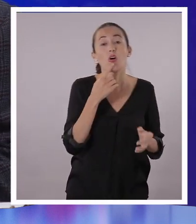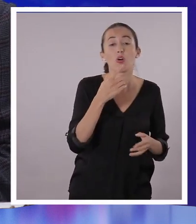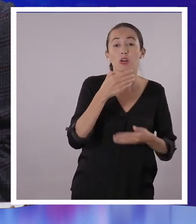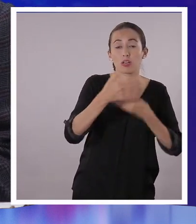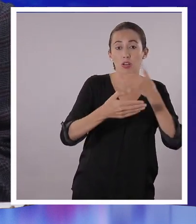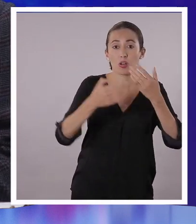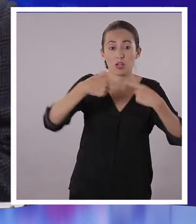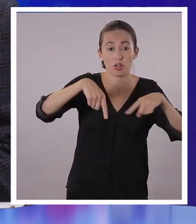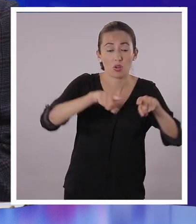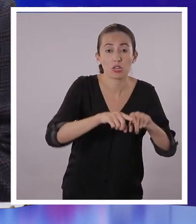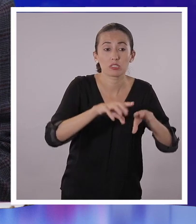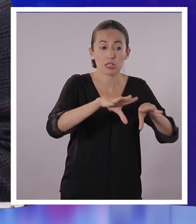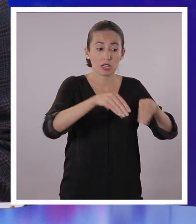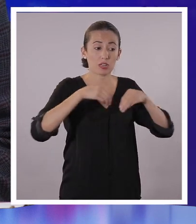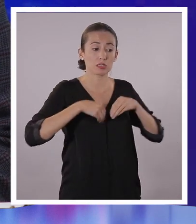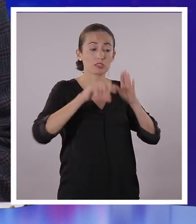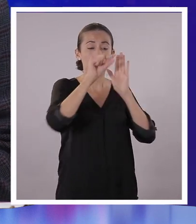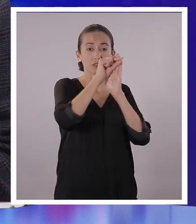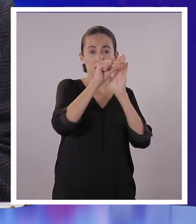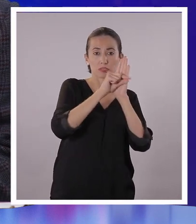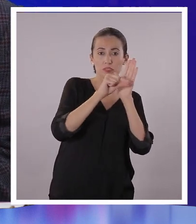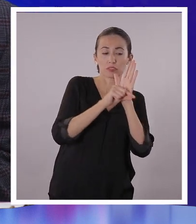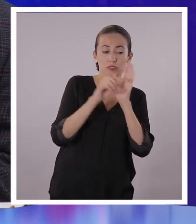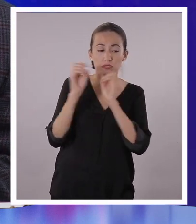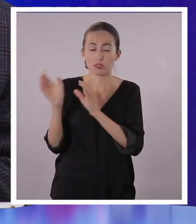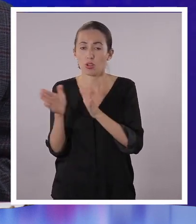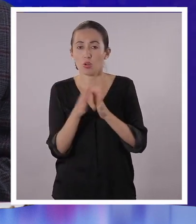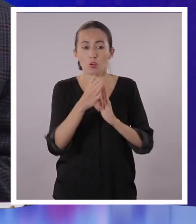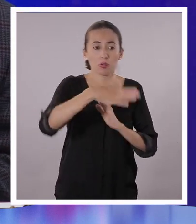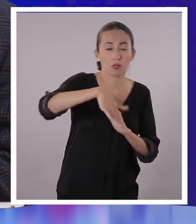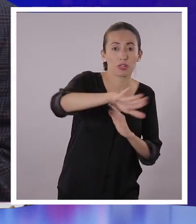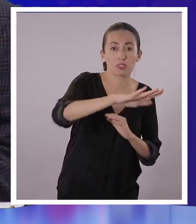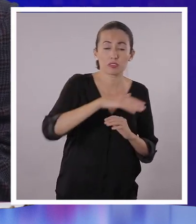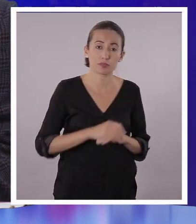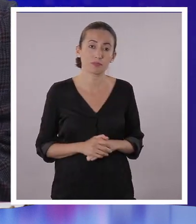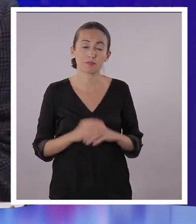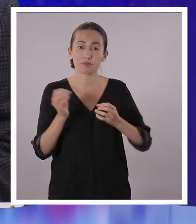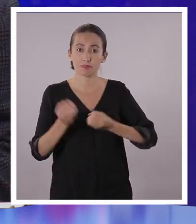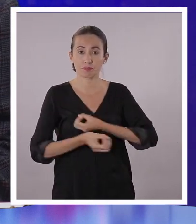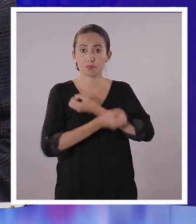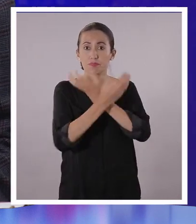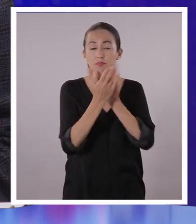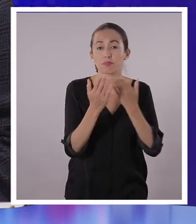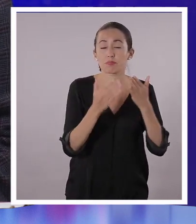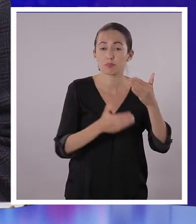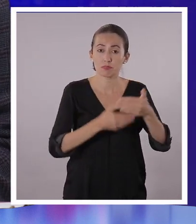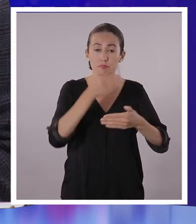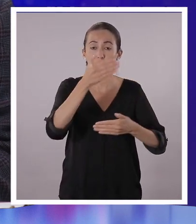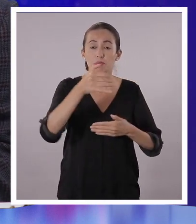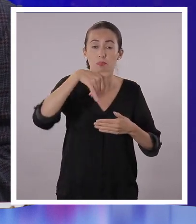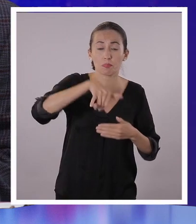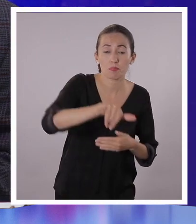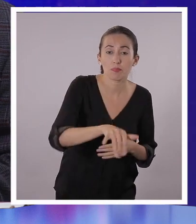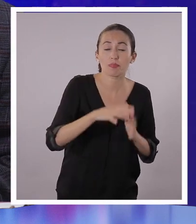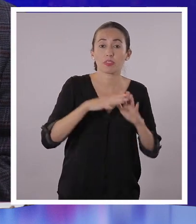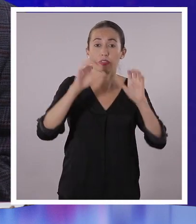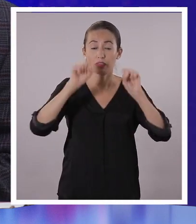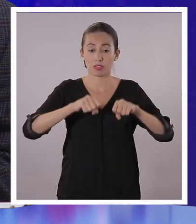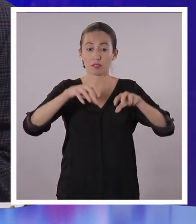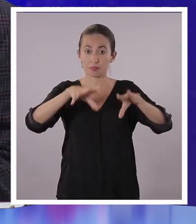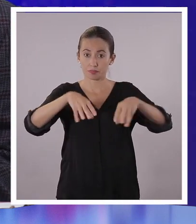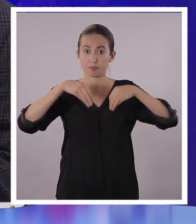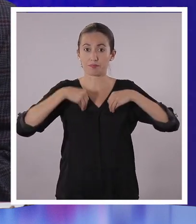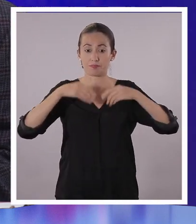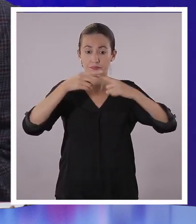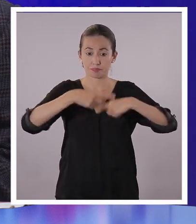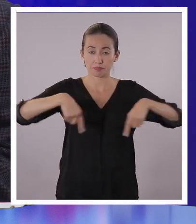medios que tú has mencionado y tienen como característica principal que llegan a mucha gente. Muchos de nosotros y muchos de ustedes en casa deben